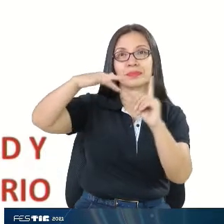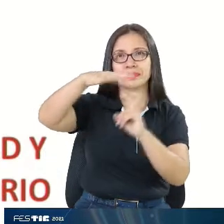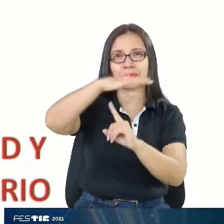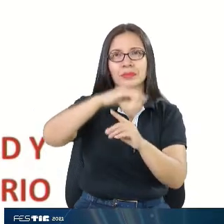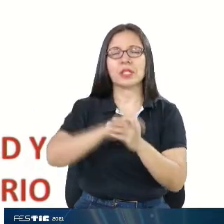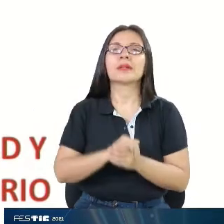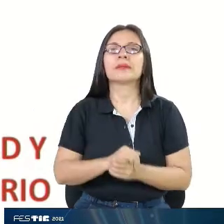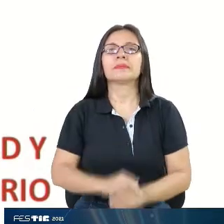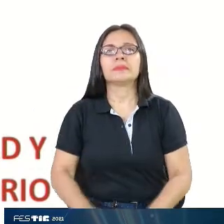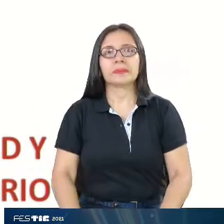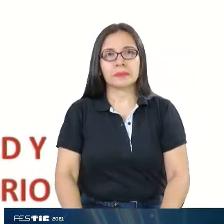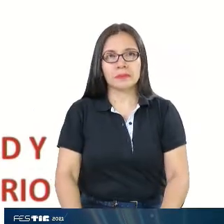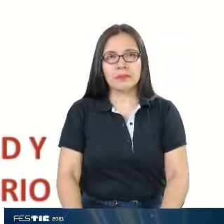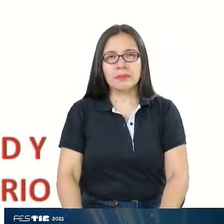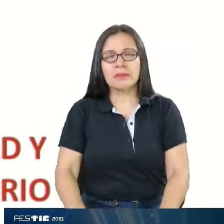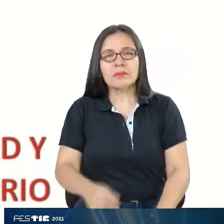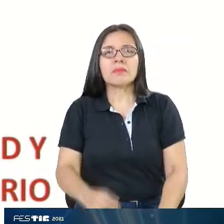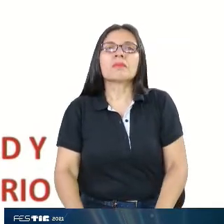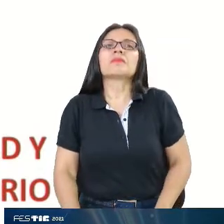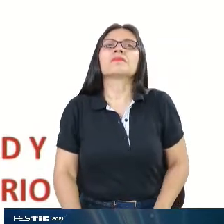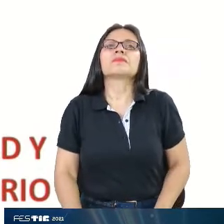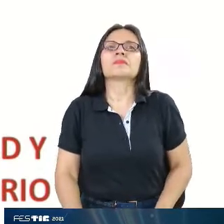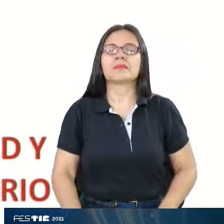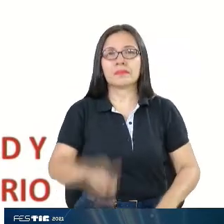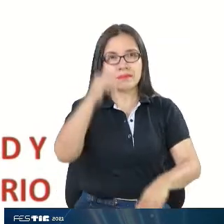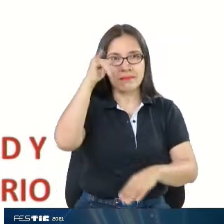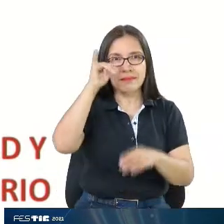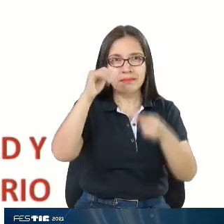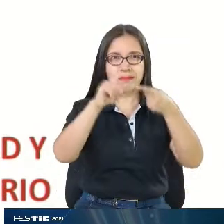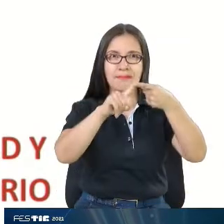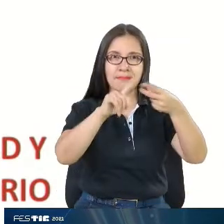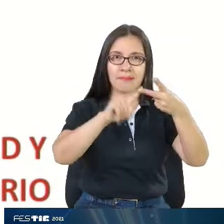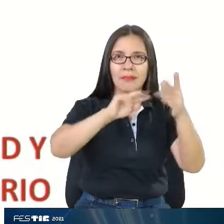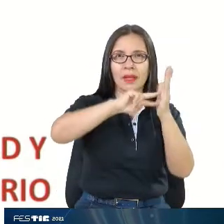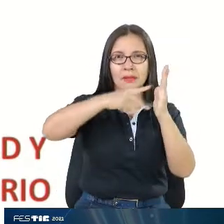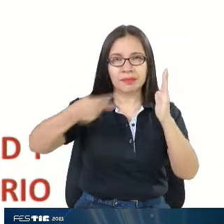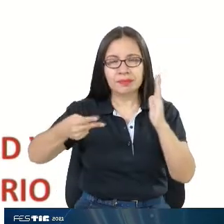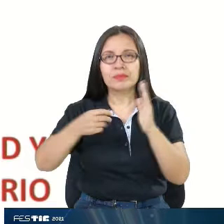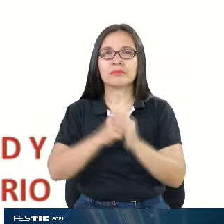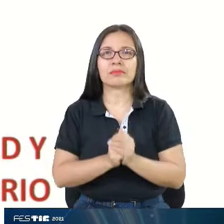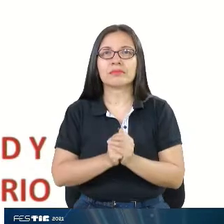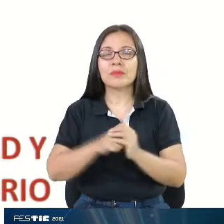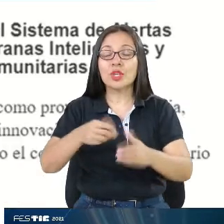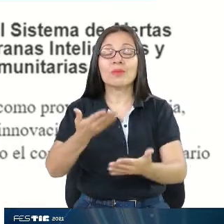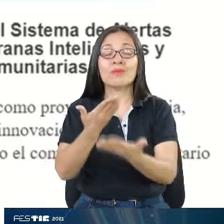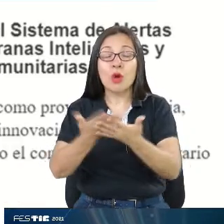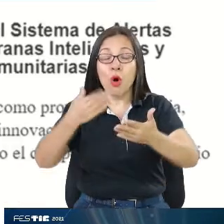Entonces, tenemos lo que es ciencia, innovación, tecnología, sociedad y territorio.